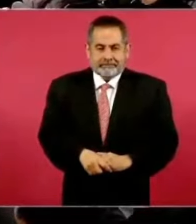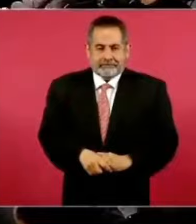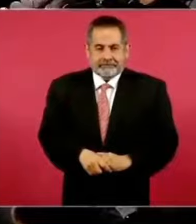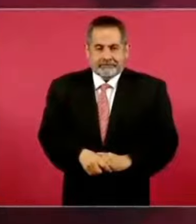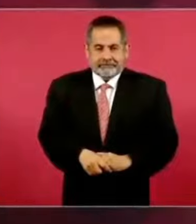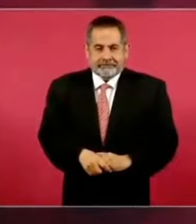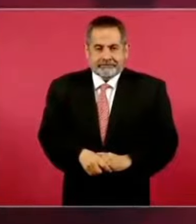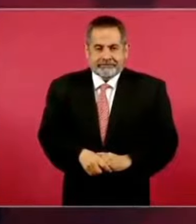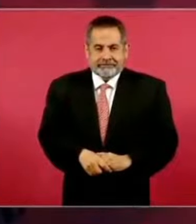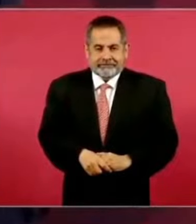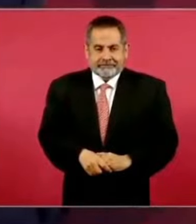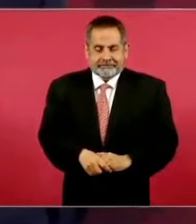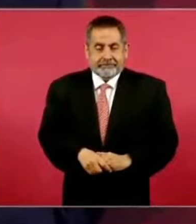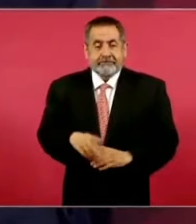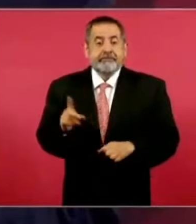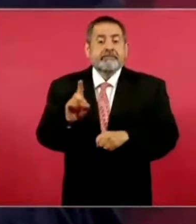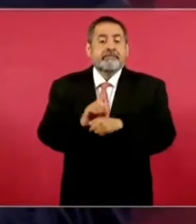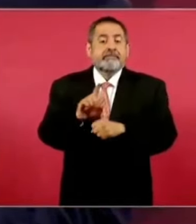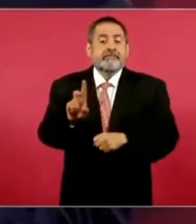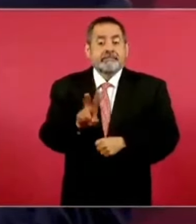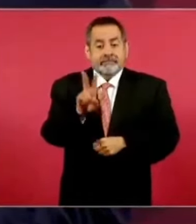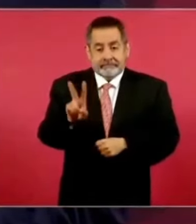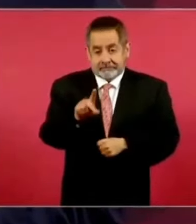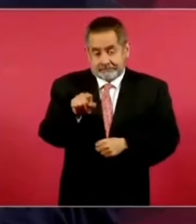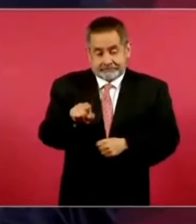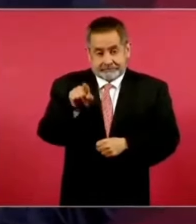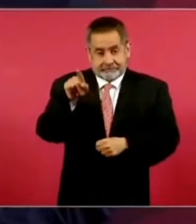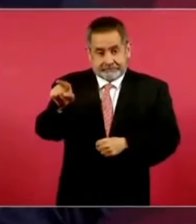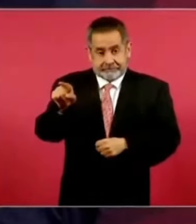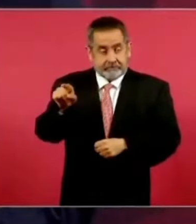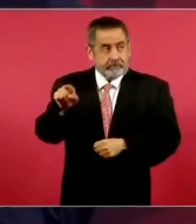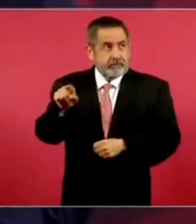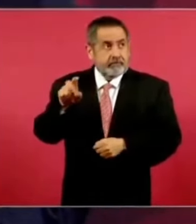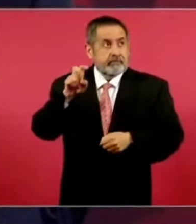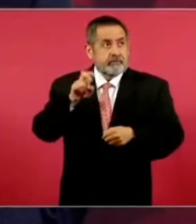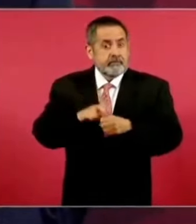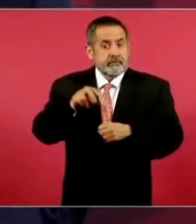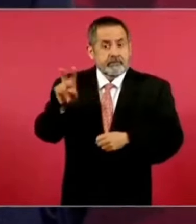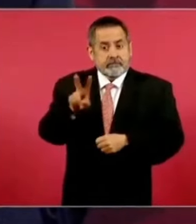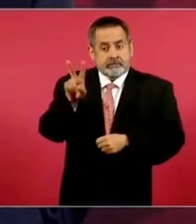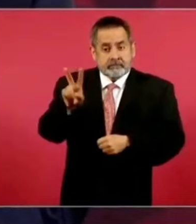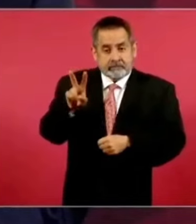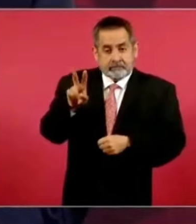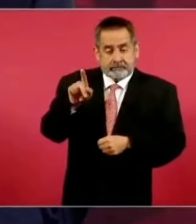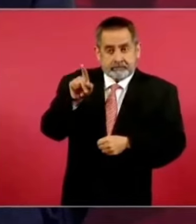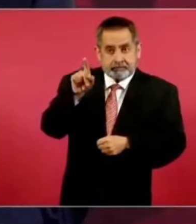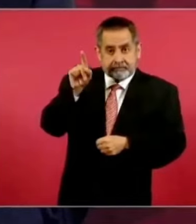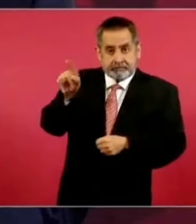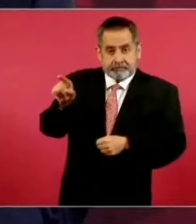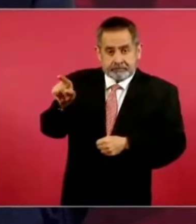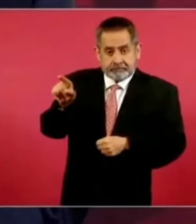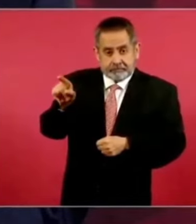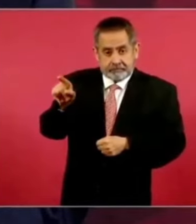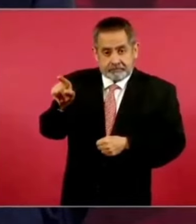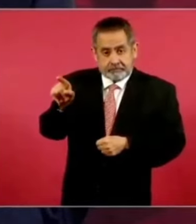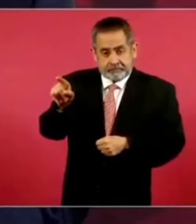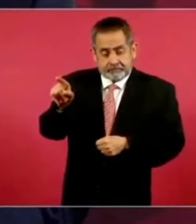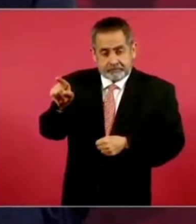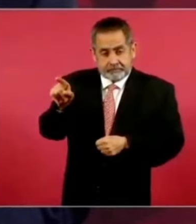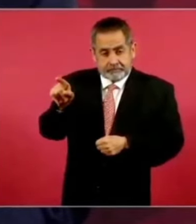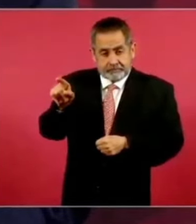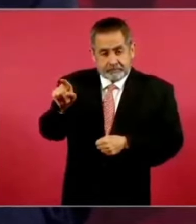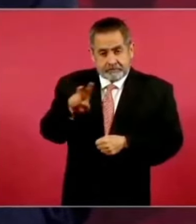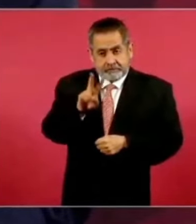2, Pero vamos a estar el viernes, vamos a estar el viernes,